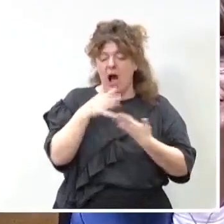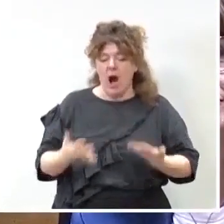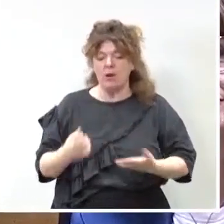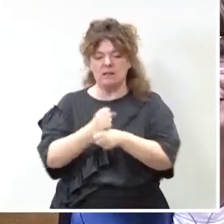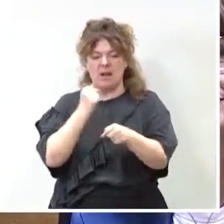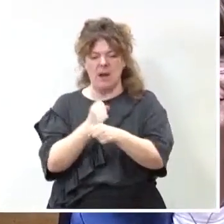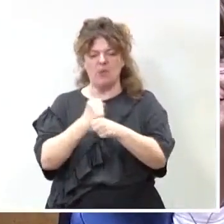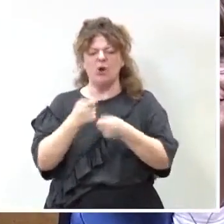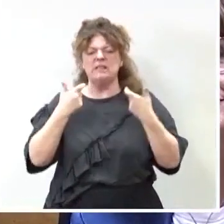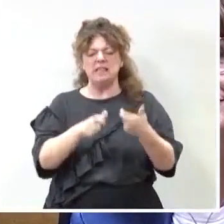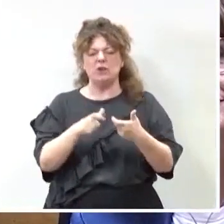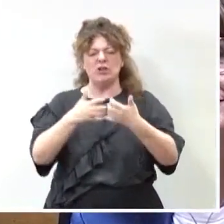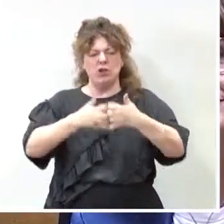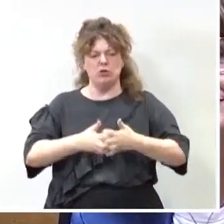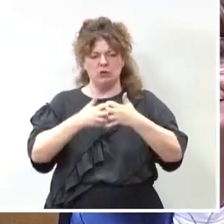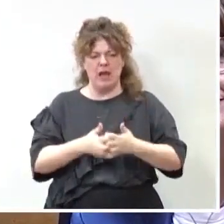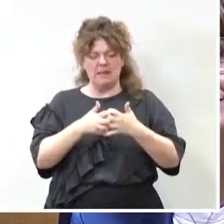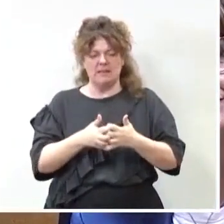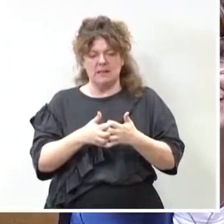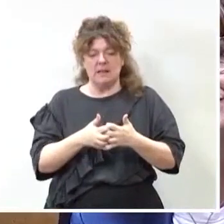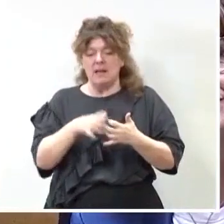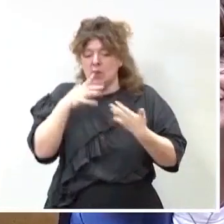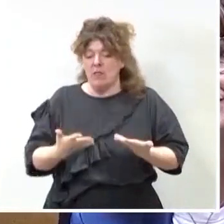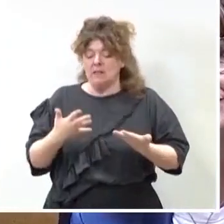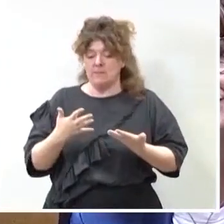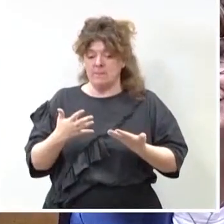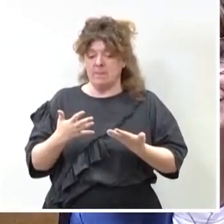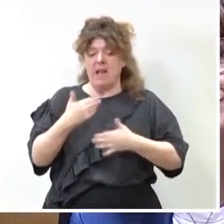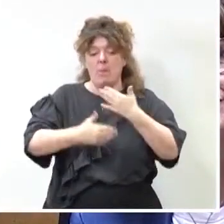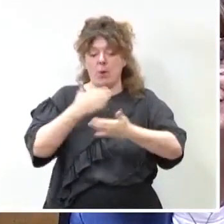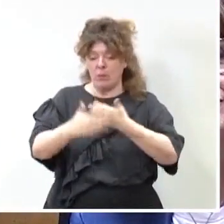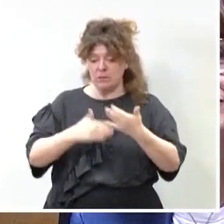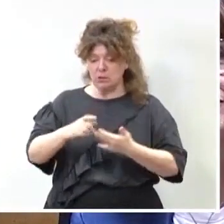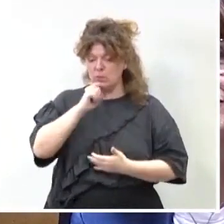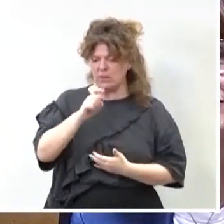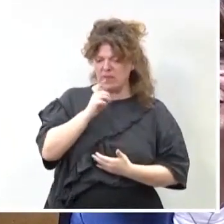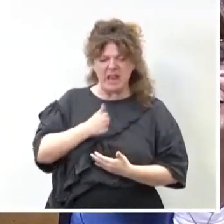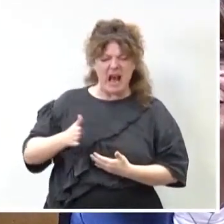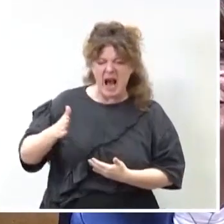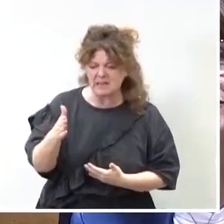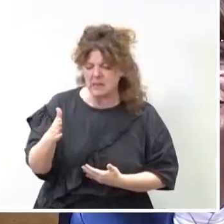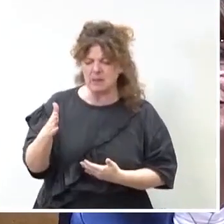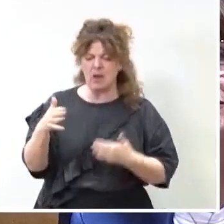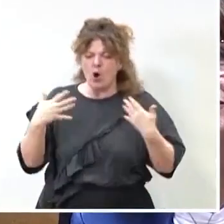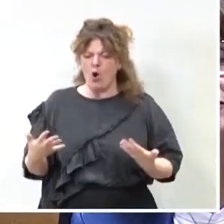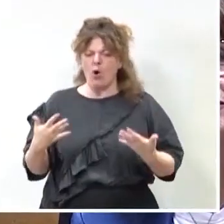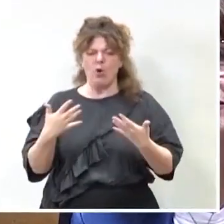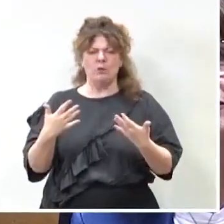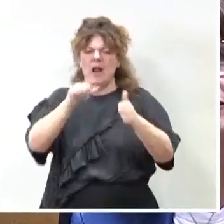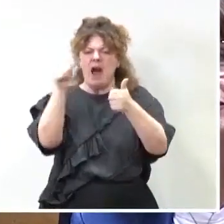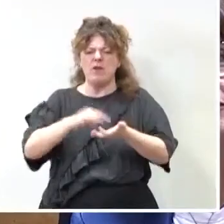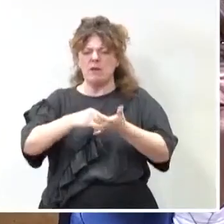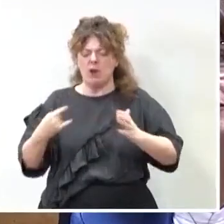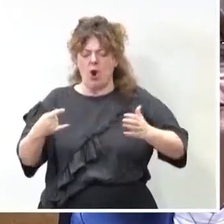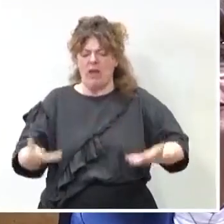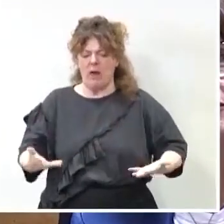con los sectores industriales donde en efecto las emisiones de proceso es muy difícil que tengan una alternativa con el estado de la tecnología que